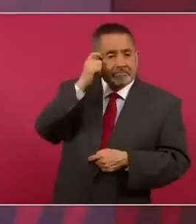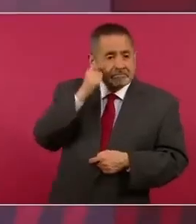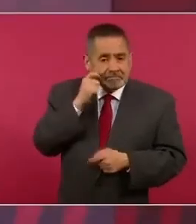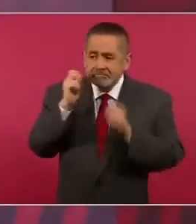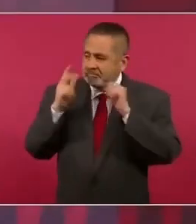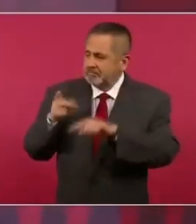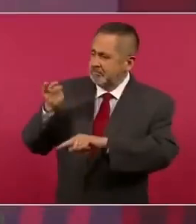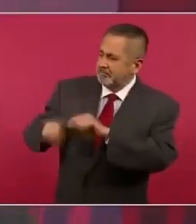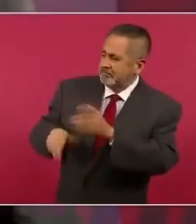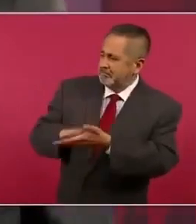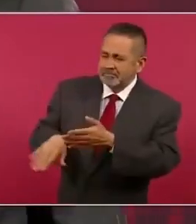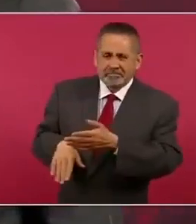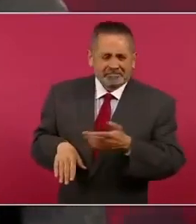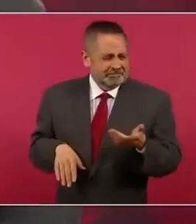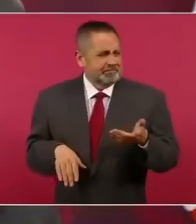centro de Coyoacán